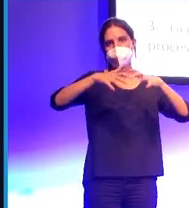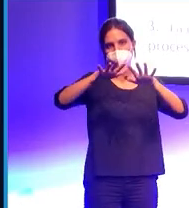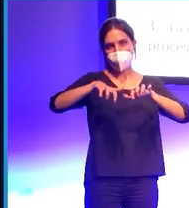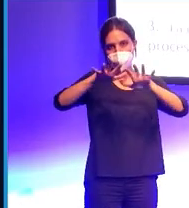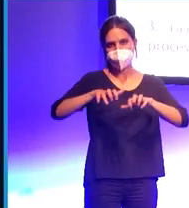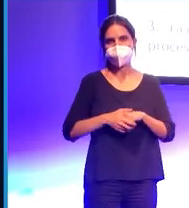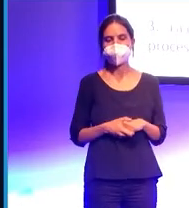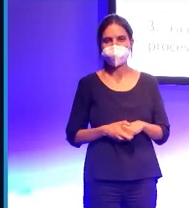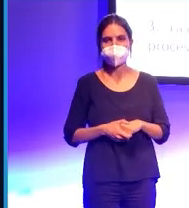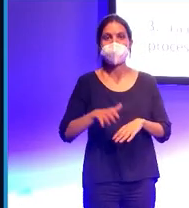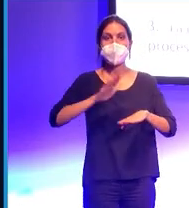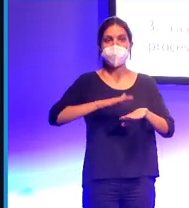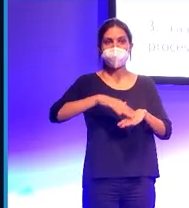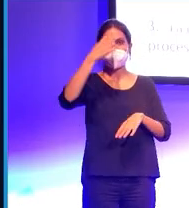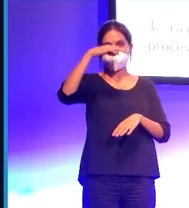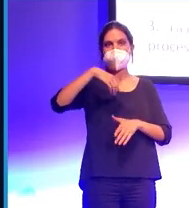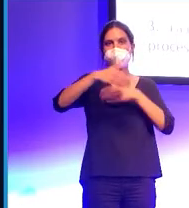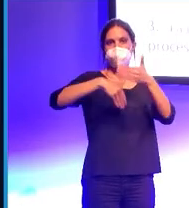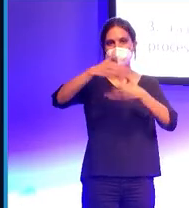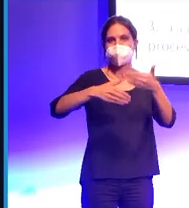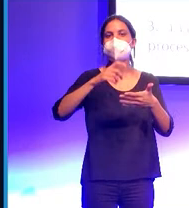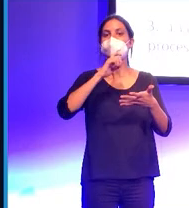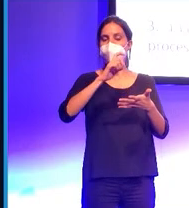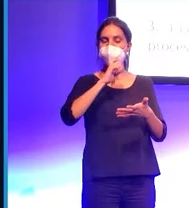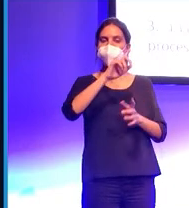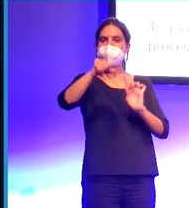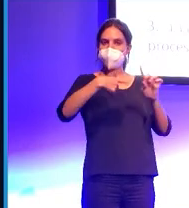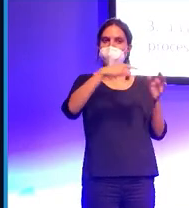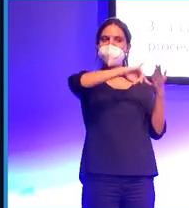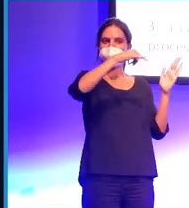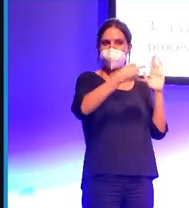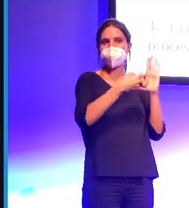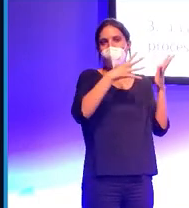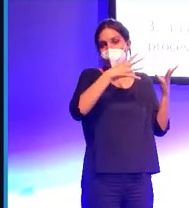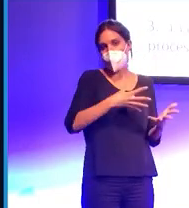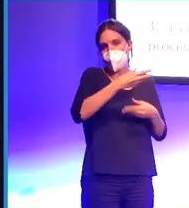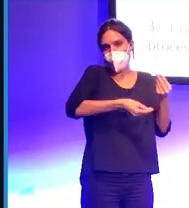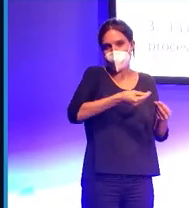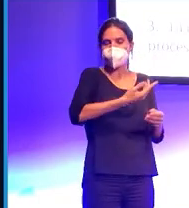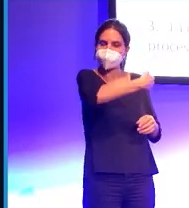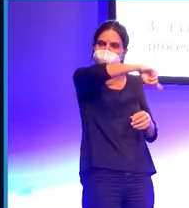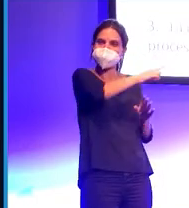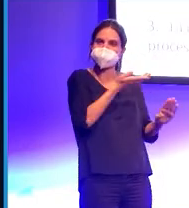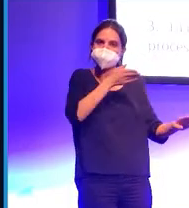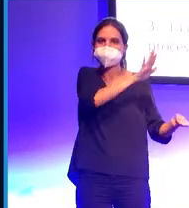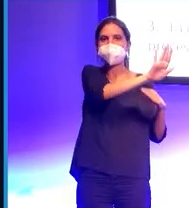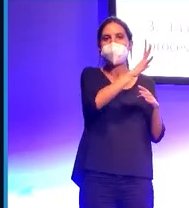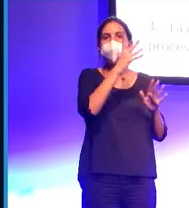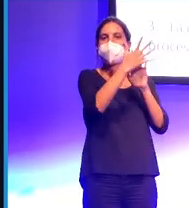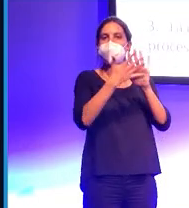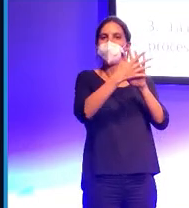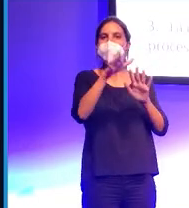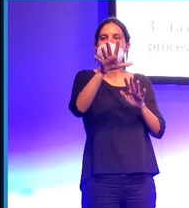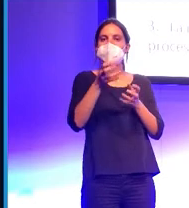Entonces, para entender un poco cómo funciona este proceso e ilustrar uno de los proyectos que tenemos en activo en mi grupo de investigación, voy a hablar de información visual,